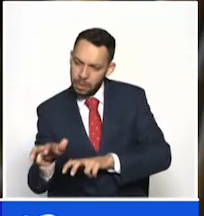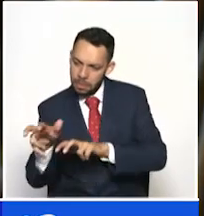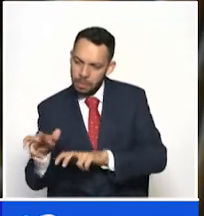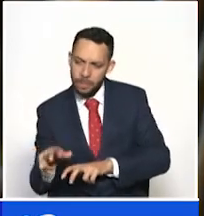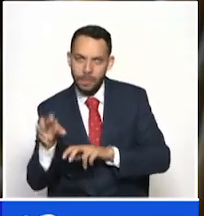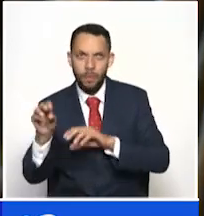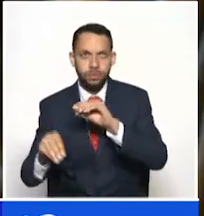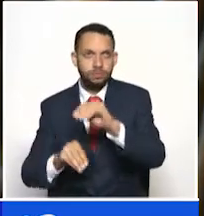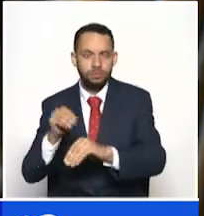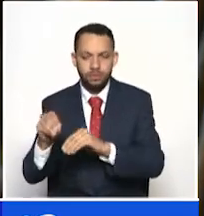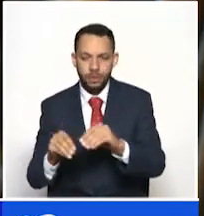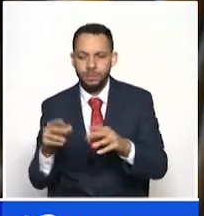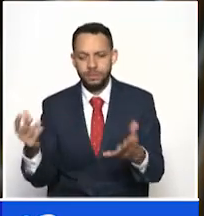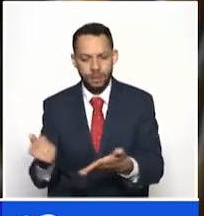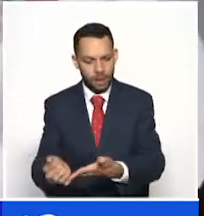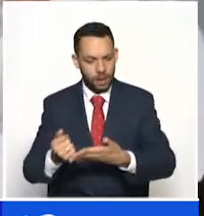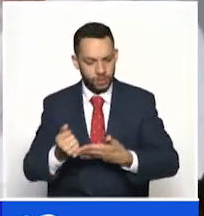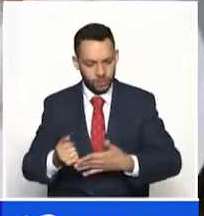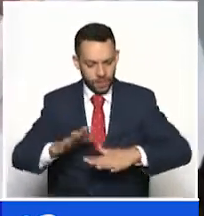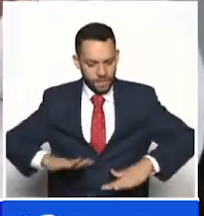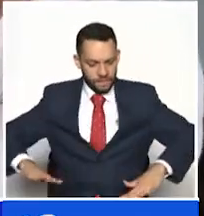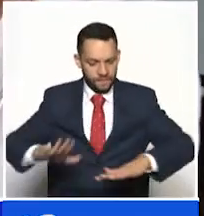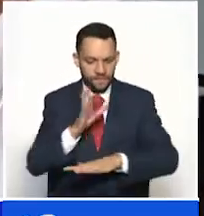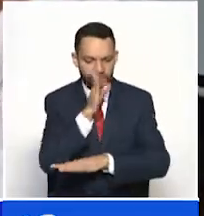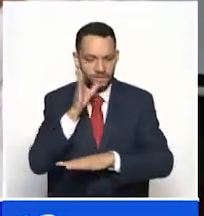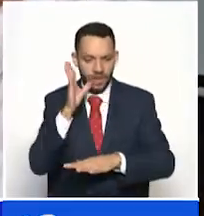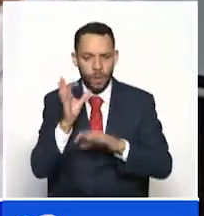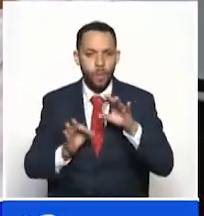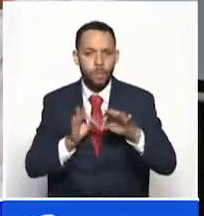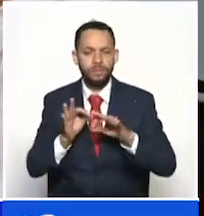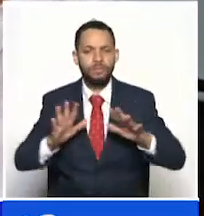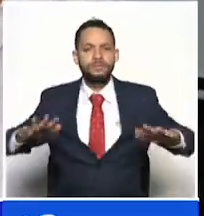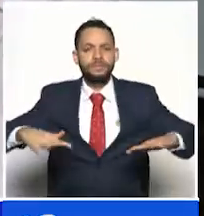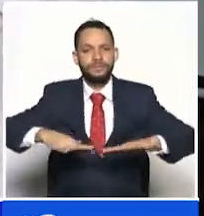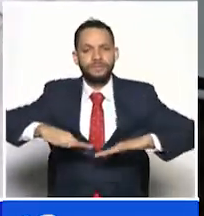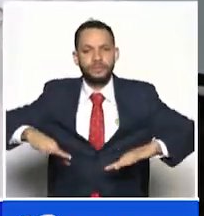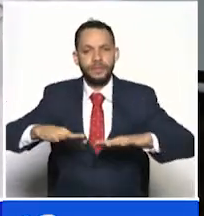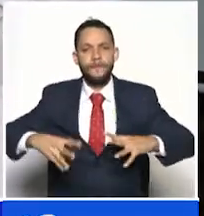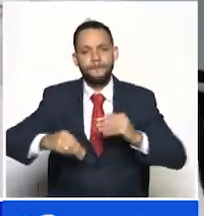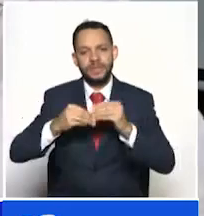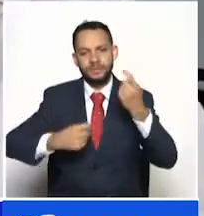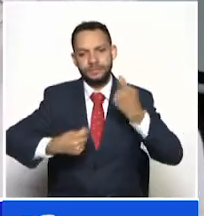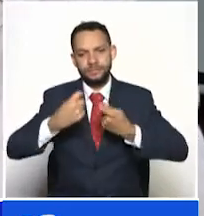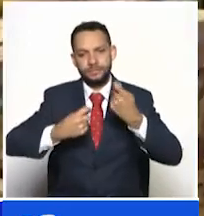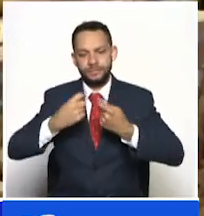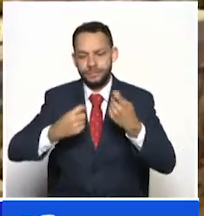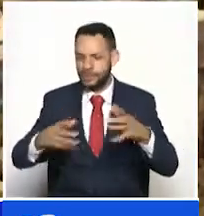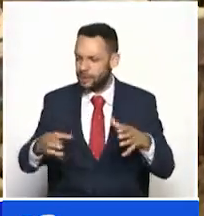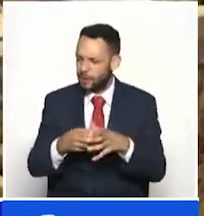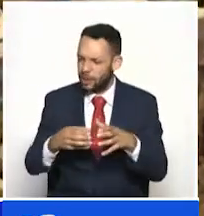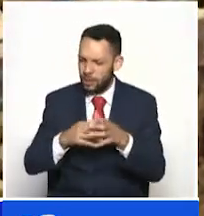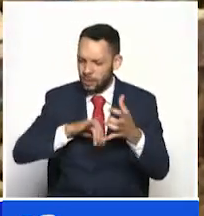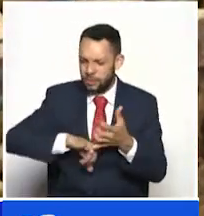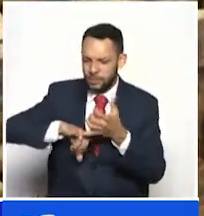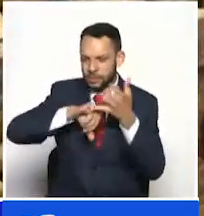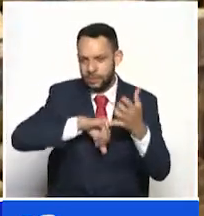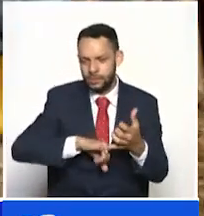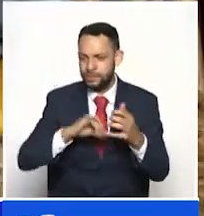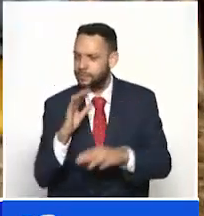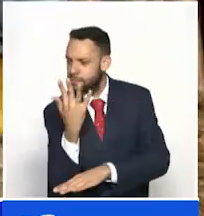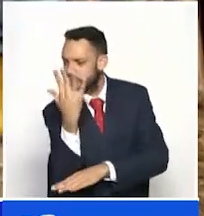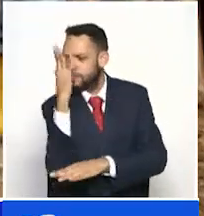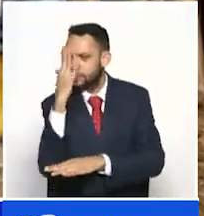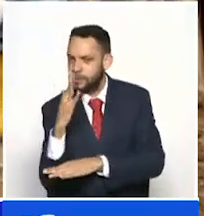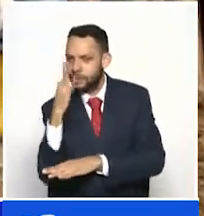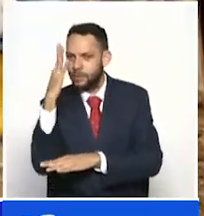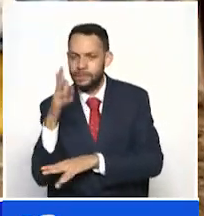poquita mancha de guadua que tienen sus fincas. Por ahora este paso entre miembros de la Organización de la Cadena Nacional de la Guadua y el Bambú y